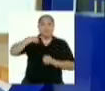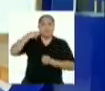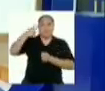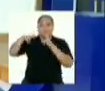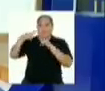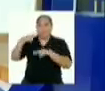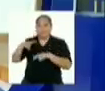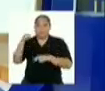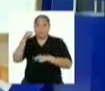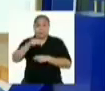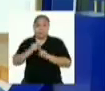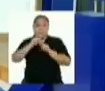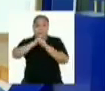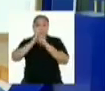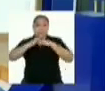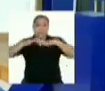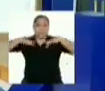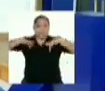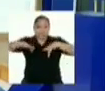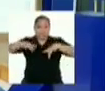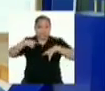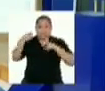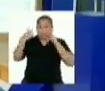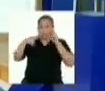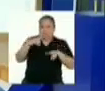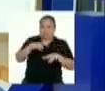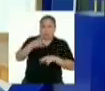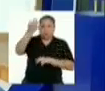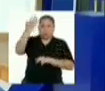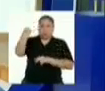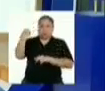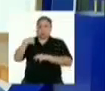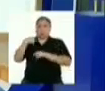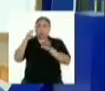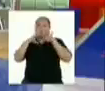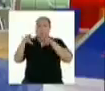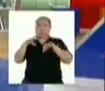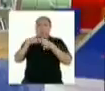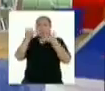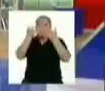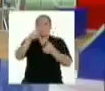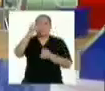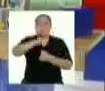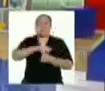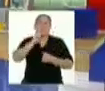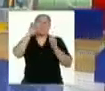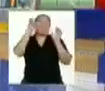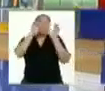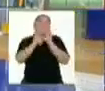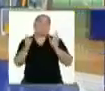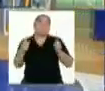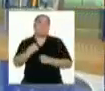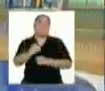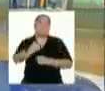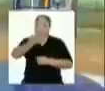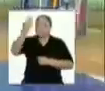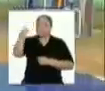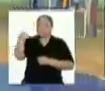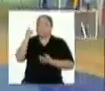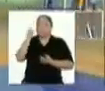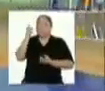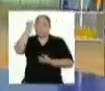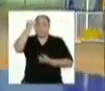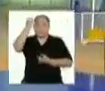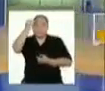pandemia nos empuja a probar cosas nuevas. Cosas que una normalmente no haría para nada. Por ejemplo, yo nunca me